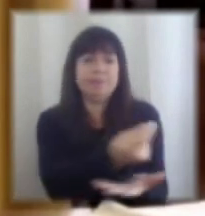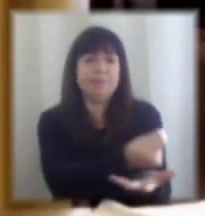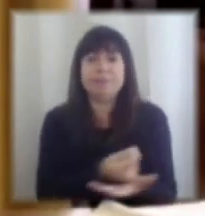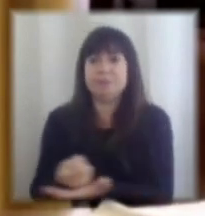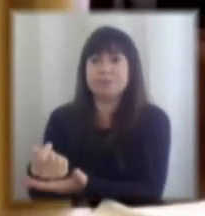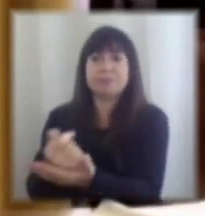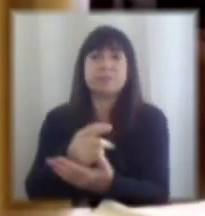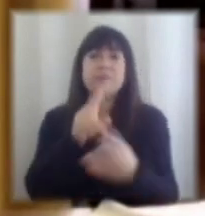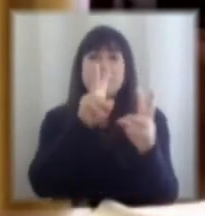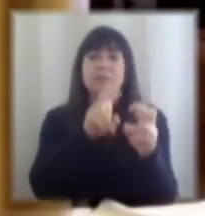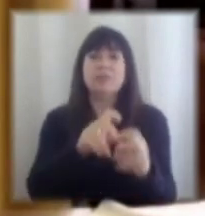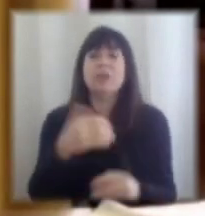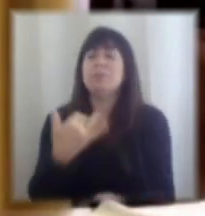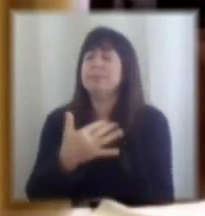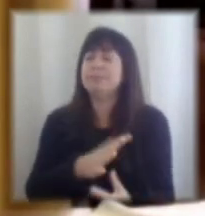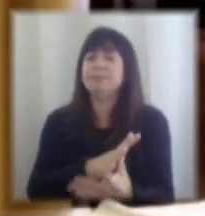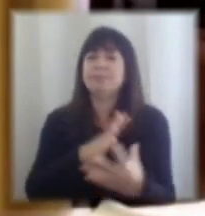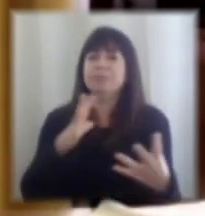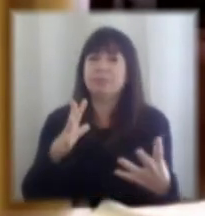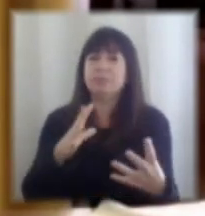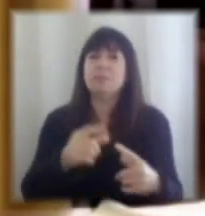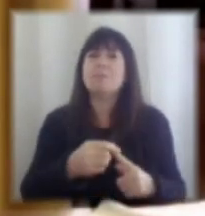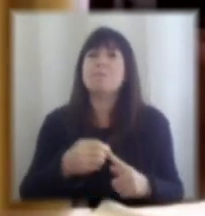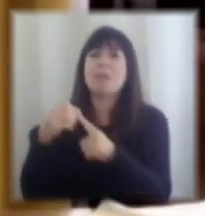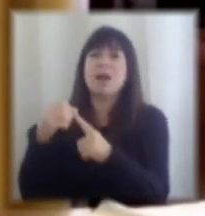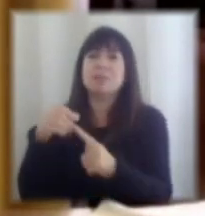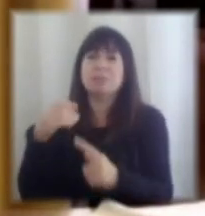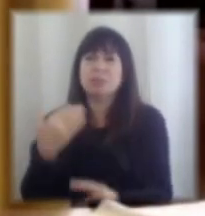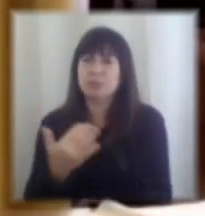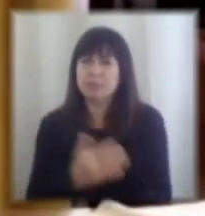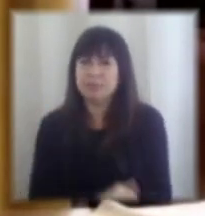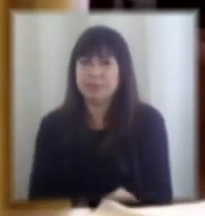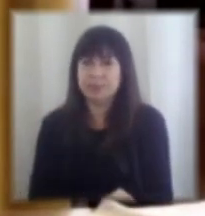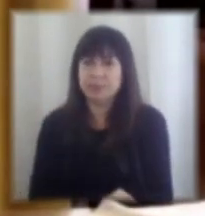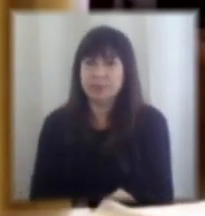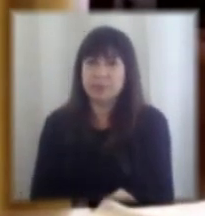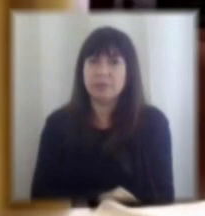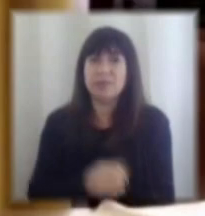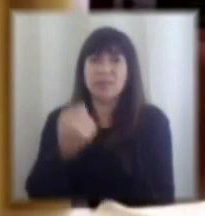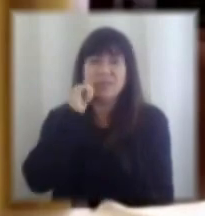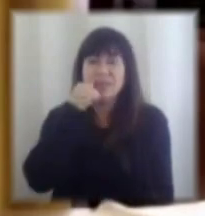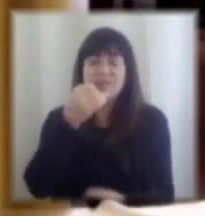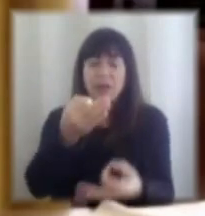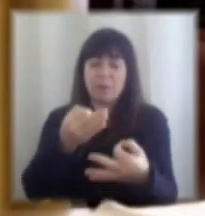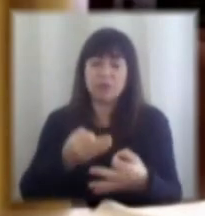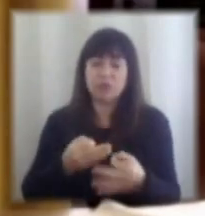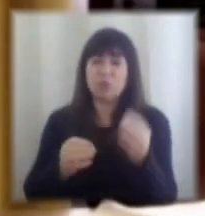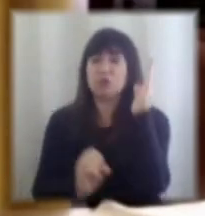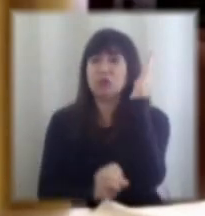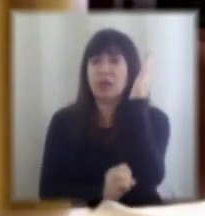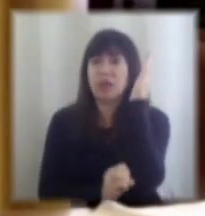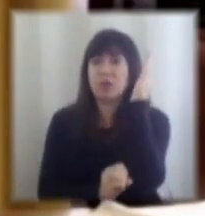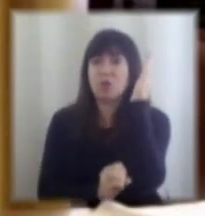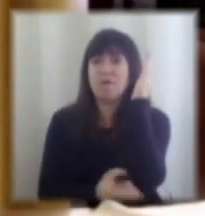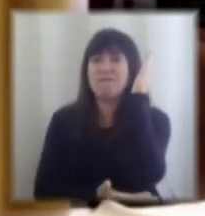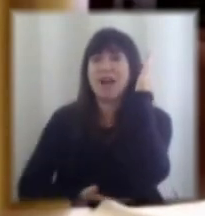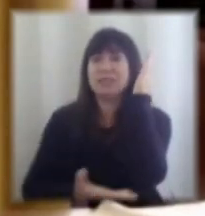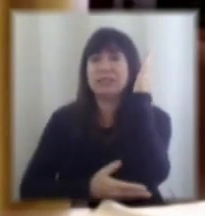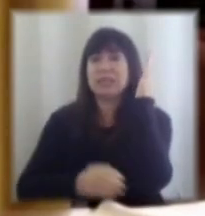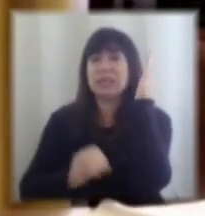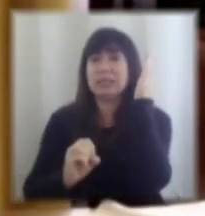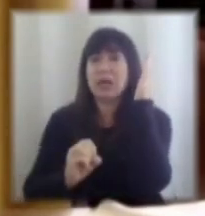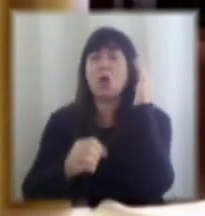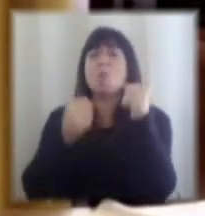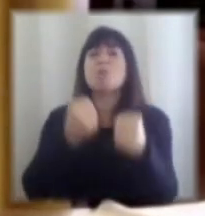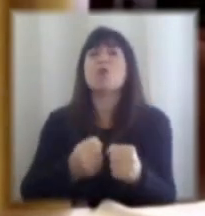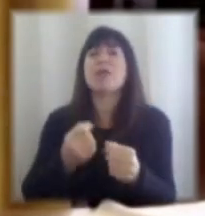importantes mucho más prioritaria y esa es la lógica de un presupuesto en base cero o simplemente invitarnos a pensar si acaso puedo priorizar mejor